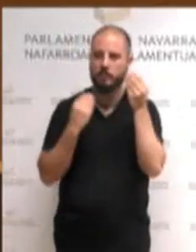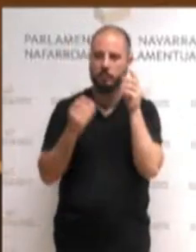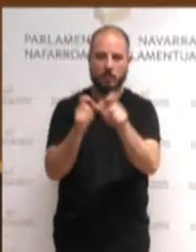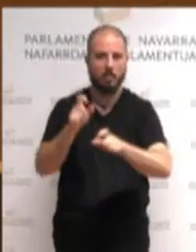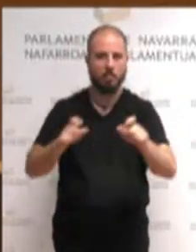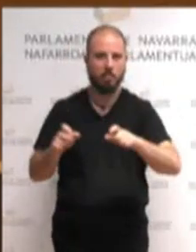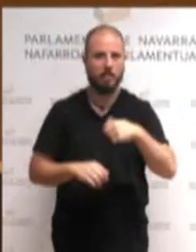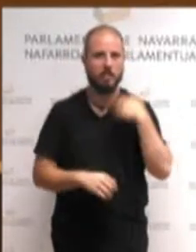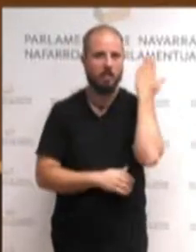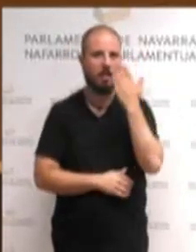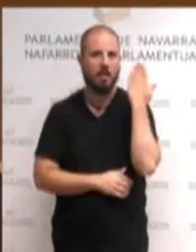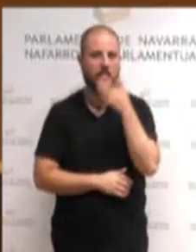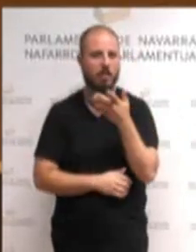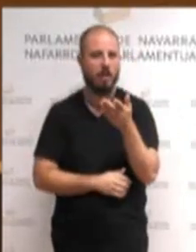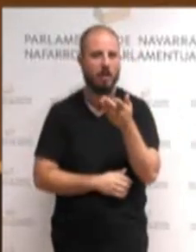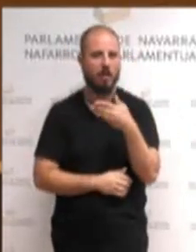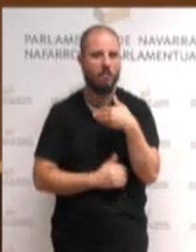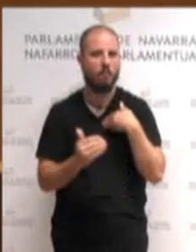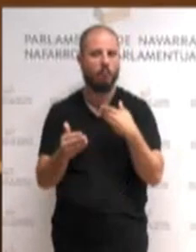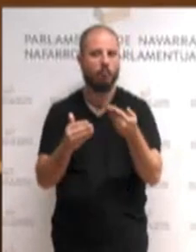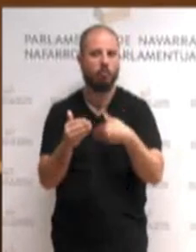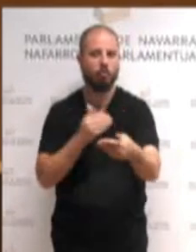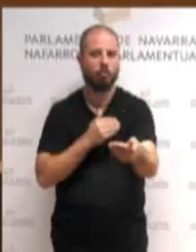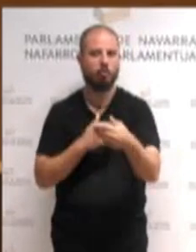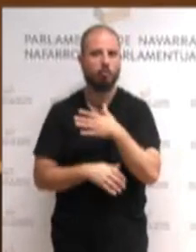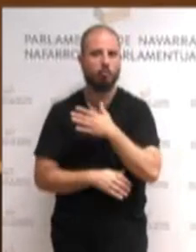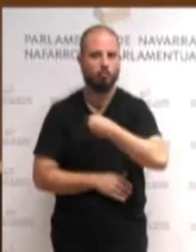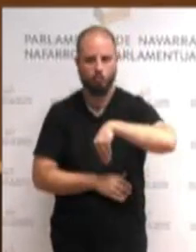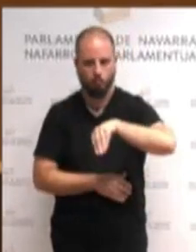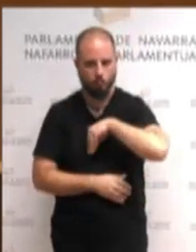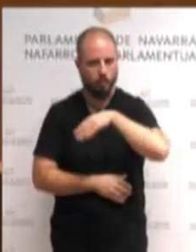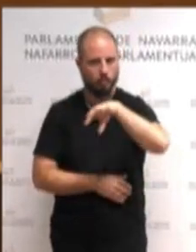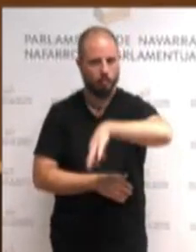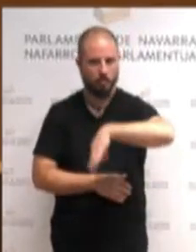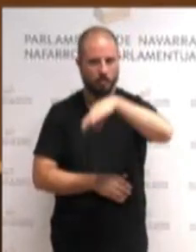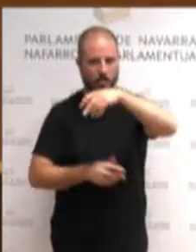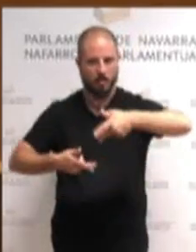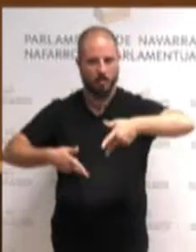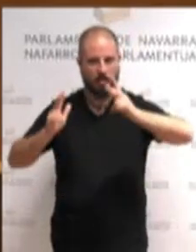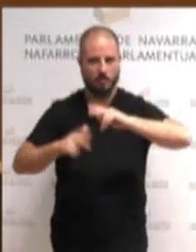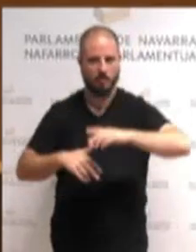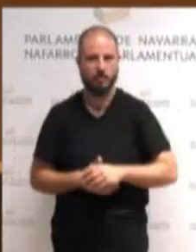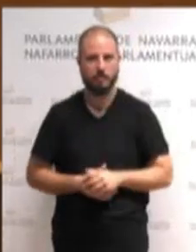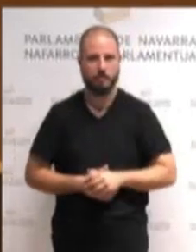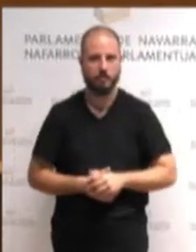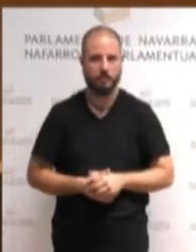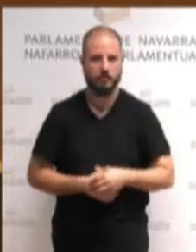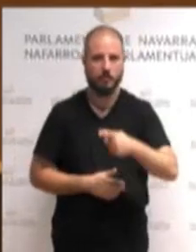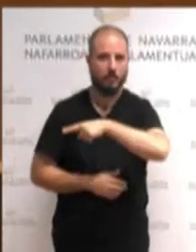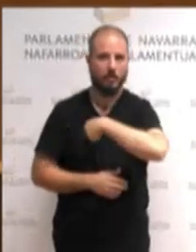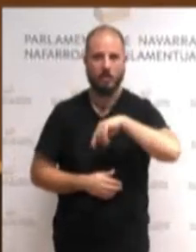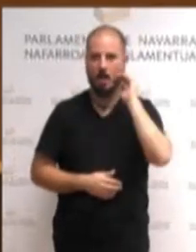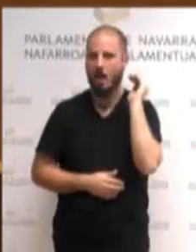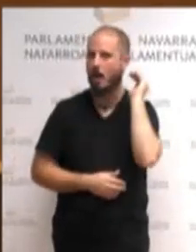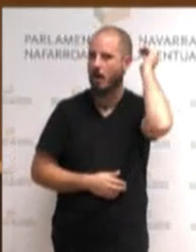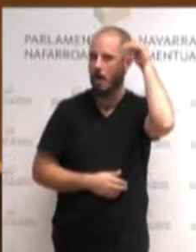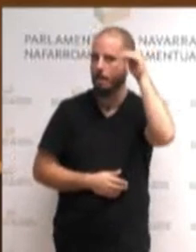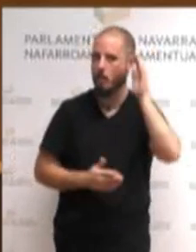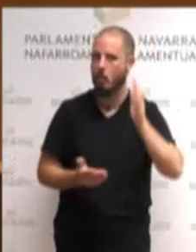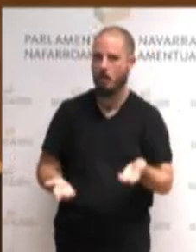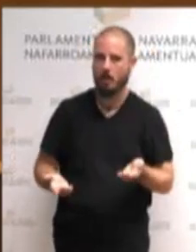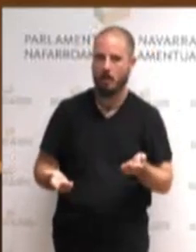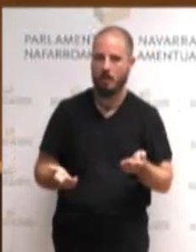los navarros podamos decidir nuestro futuro libremente. Somos republicanas y aspiramos a